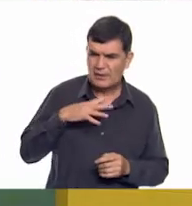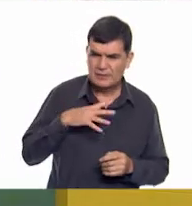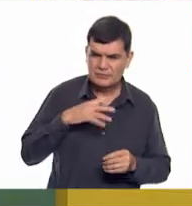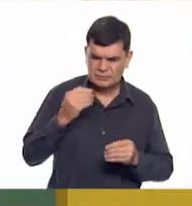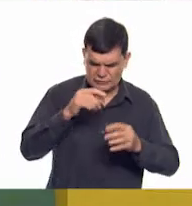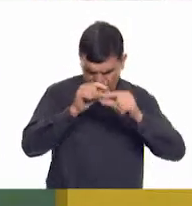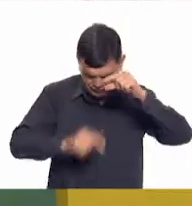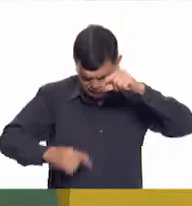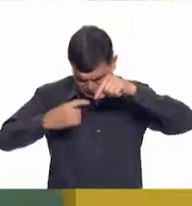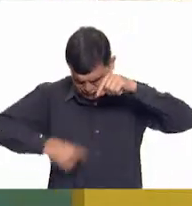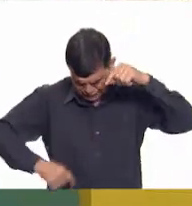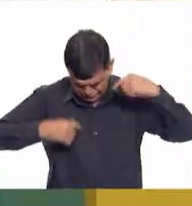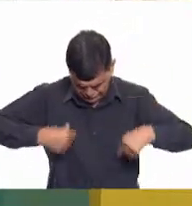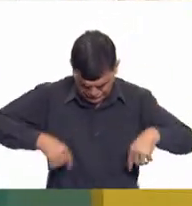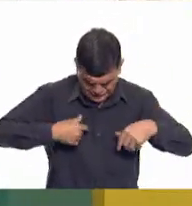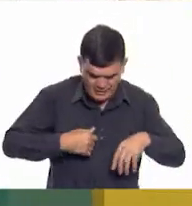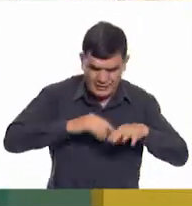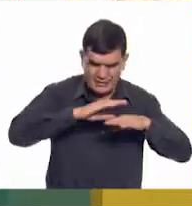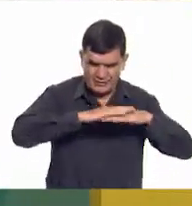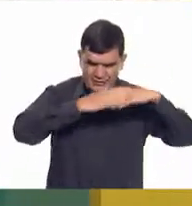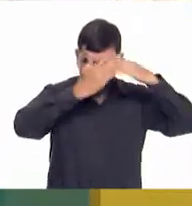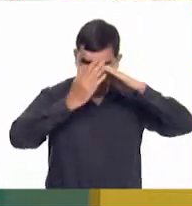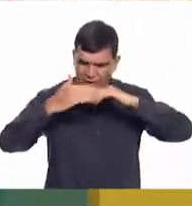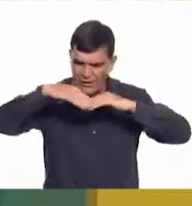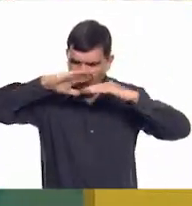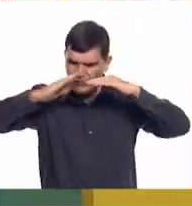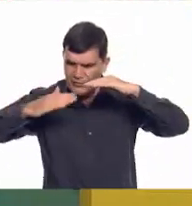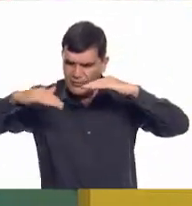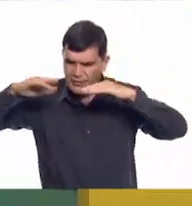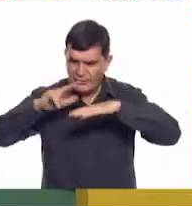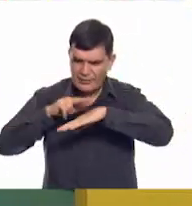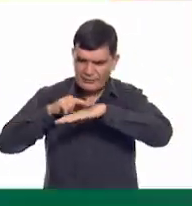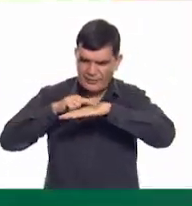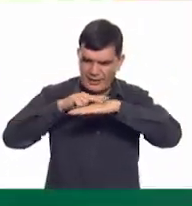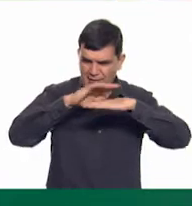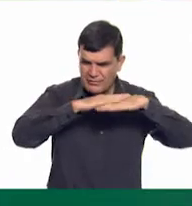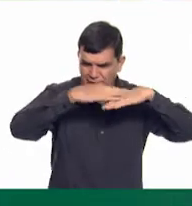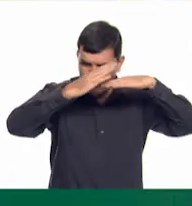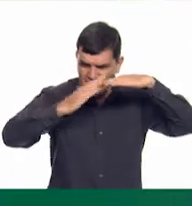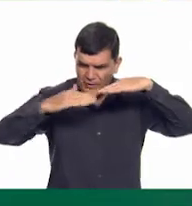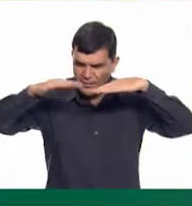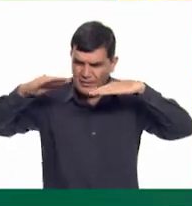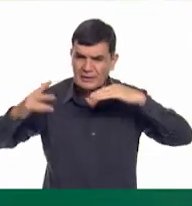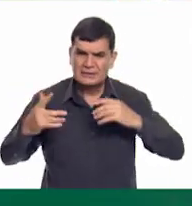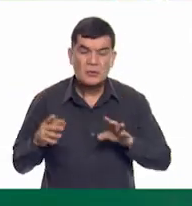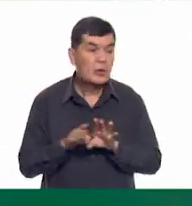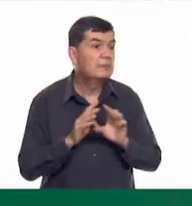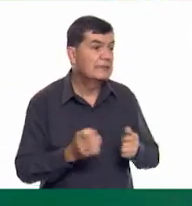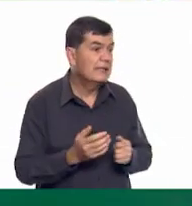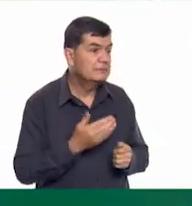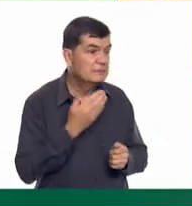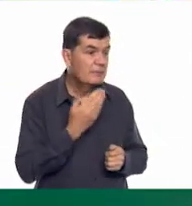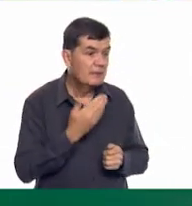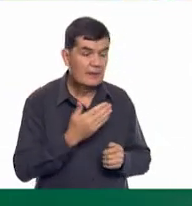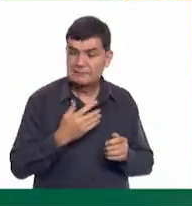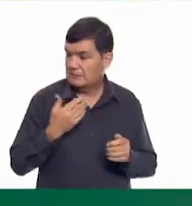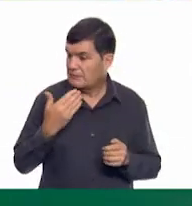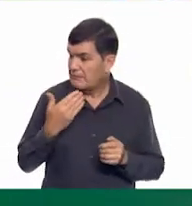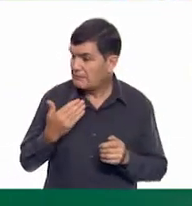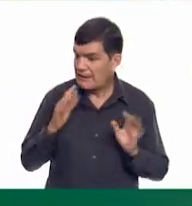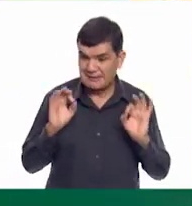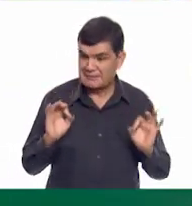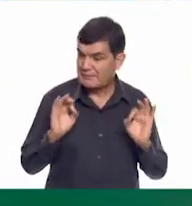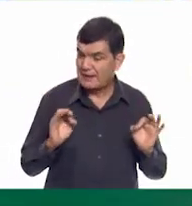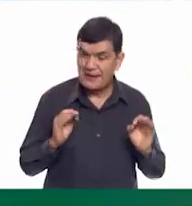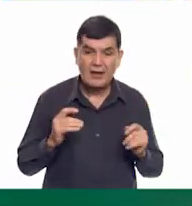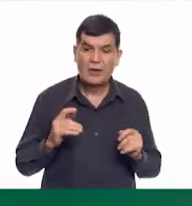entre tantas tiras de mi alfombra mágica. ¡Ay, qué bárbaro! ¿Cómo estás, Eric? Muy bien, Saladín. ¿Tú qué tal? Bien,